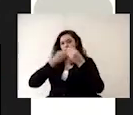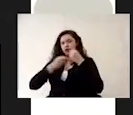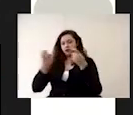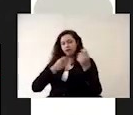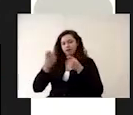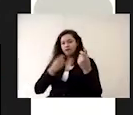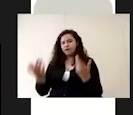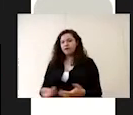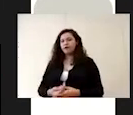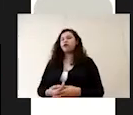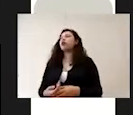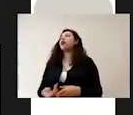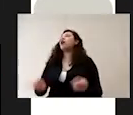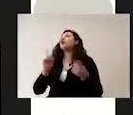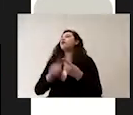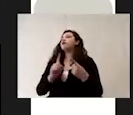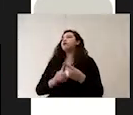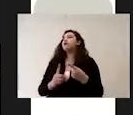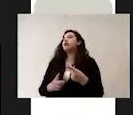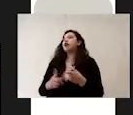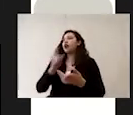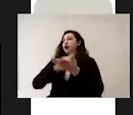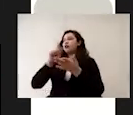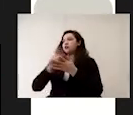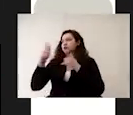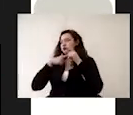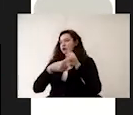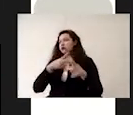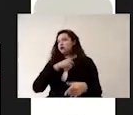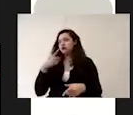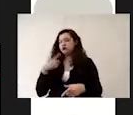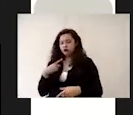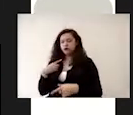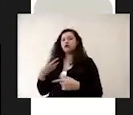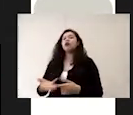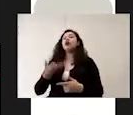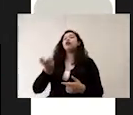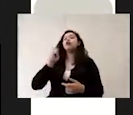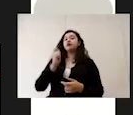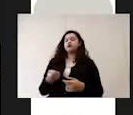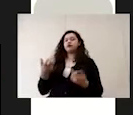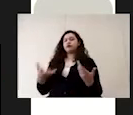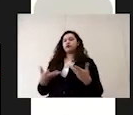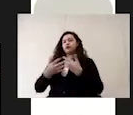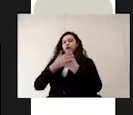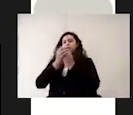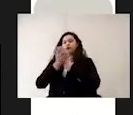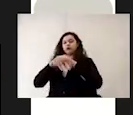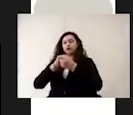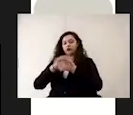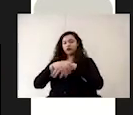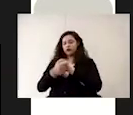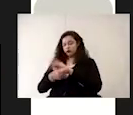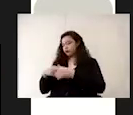El primer paso es mantener la limpieza. Esto que implica lavado de manos frecuentemente